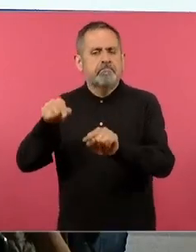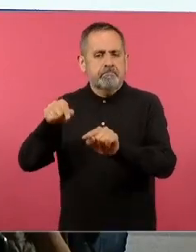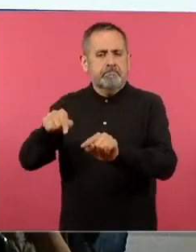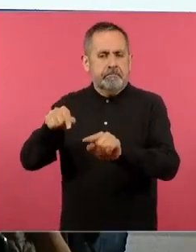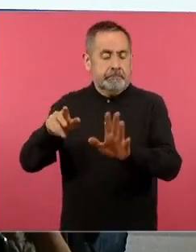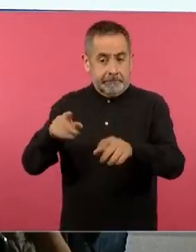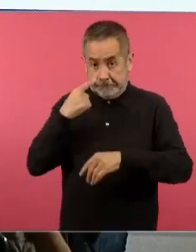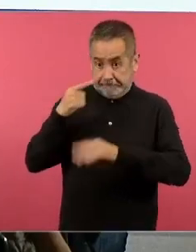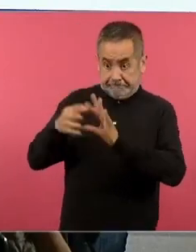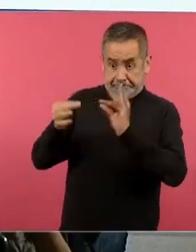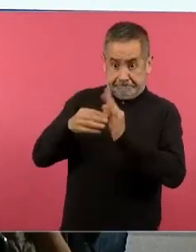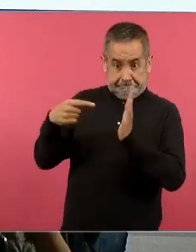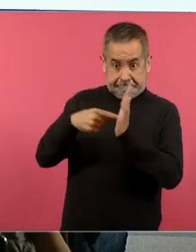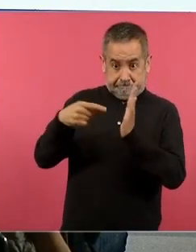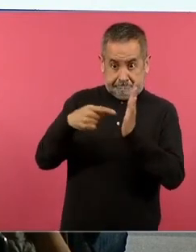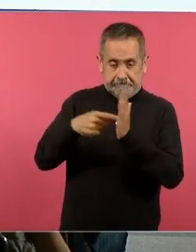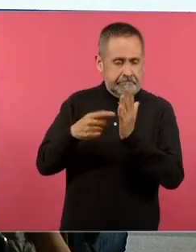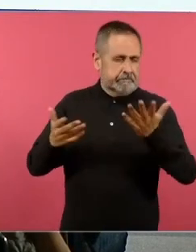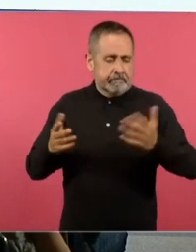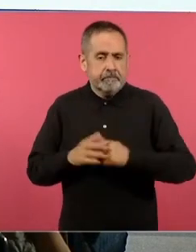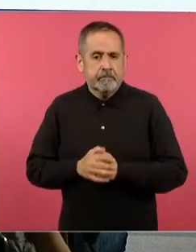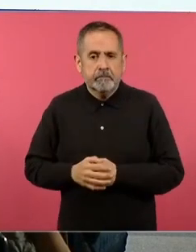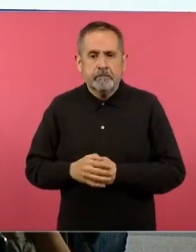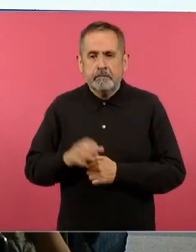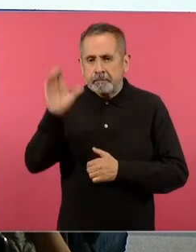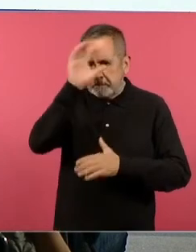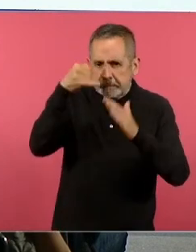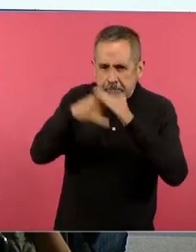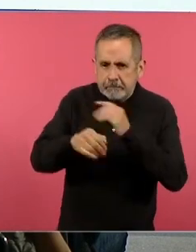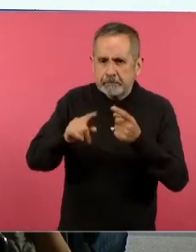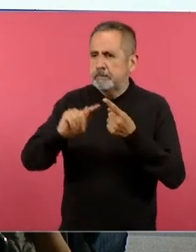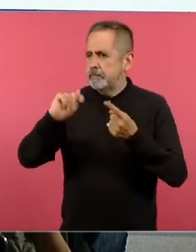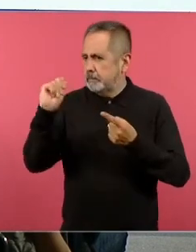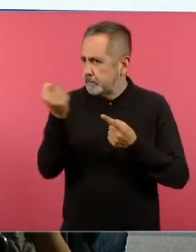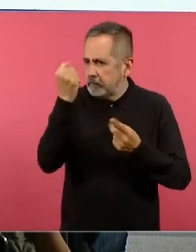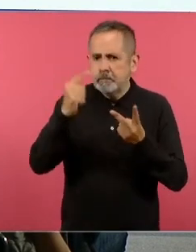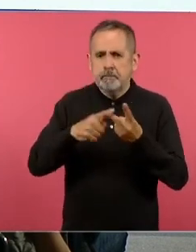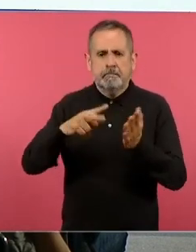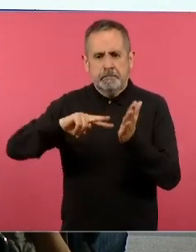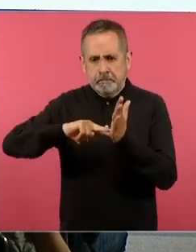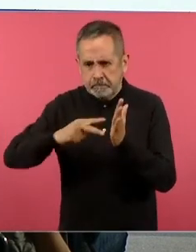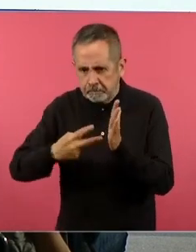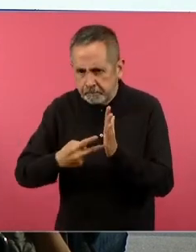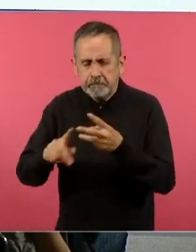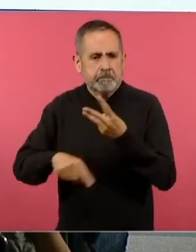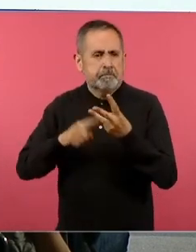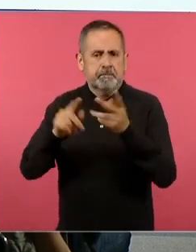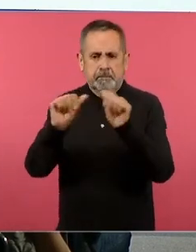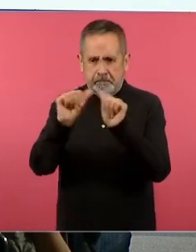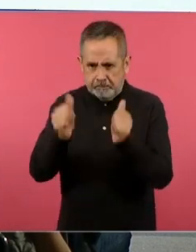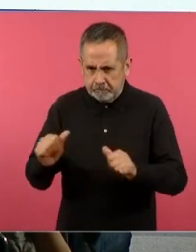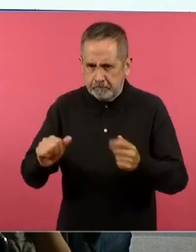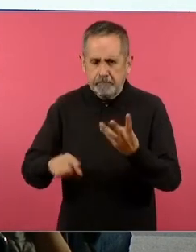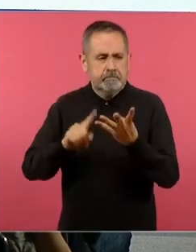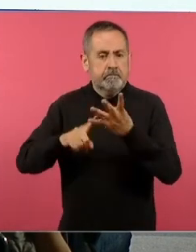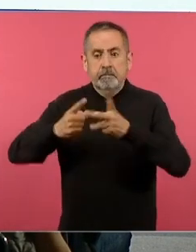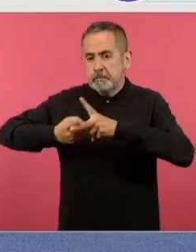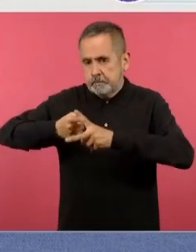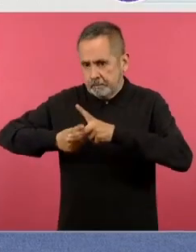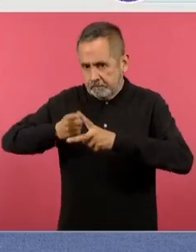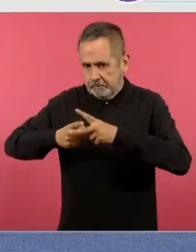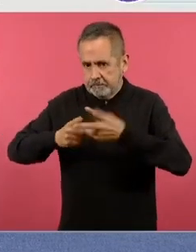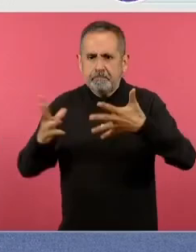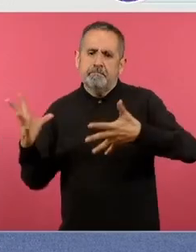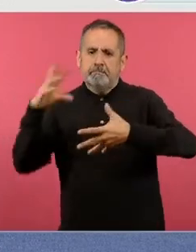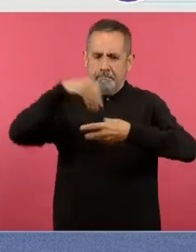aquí vamos a encontrar ciencia, tecnología, ingeniería, artes y matemáticas,